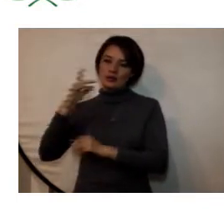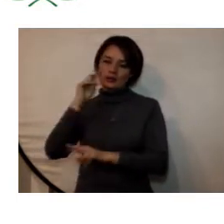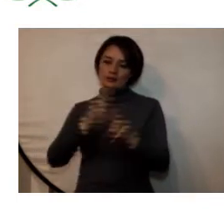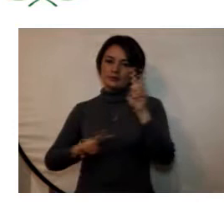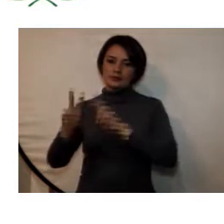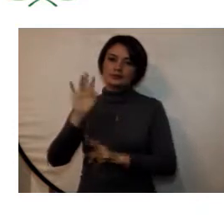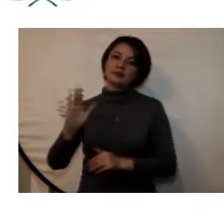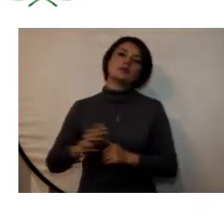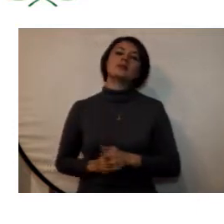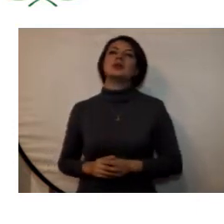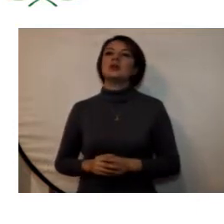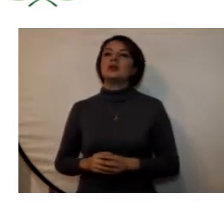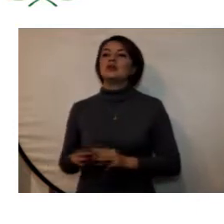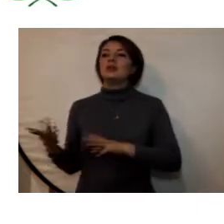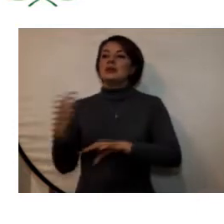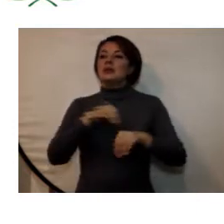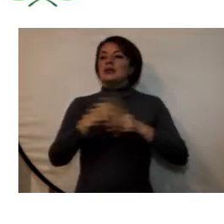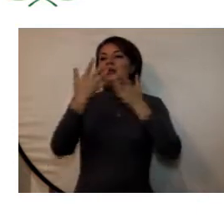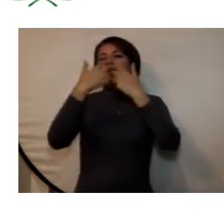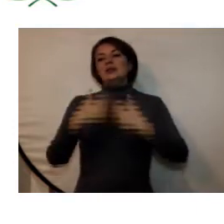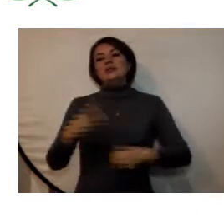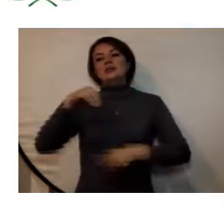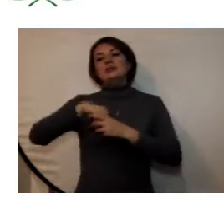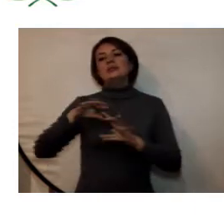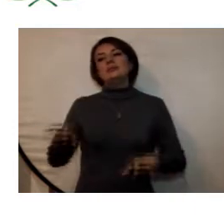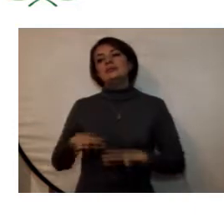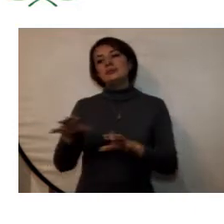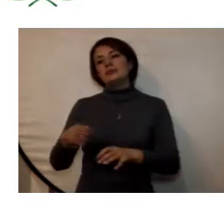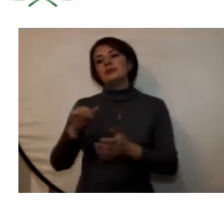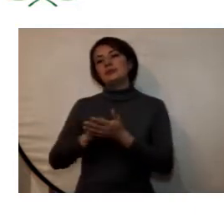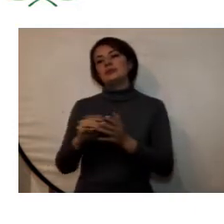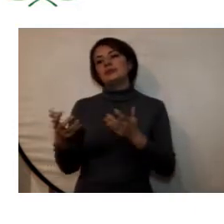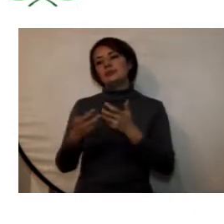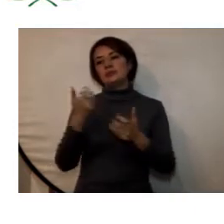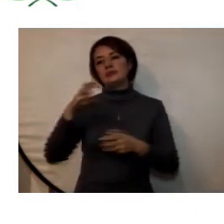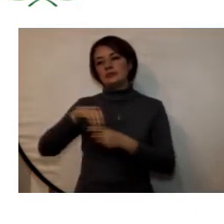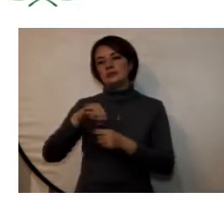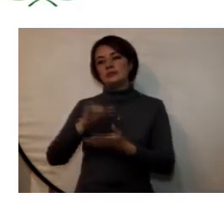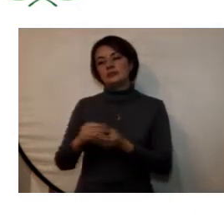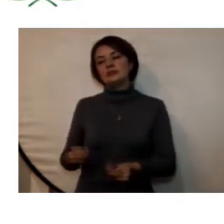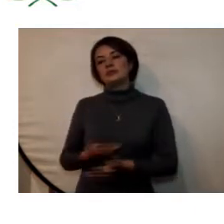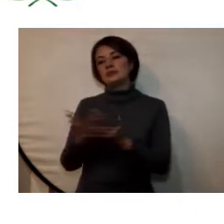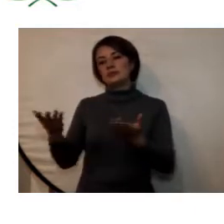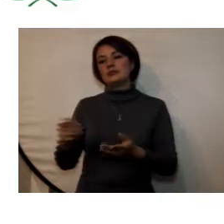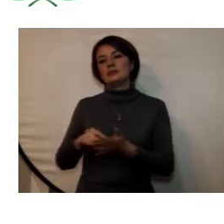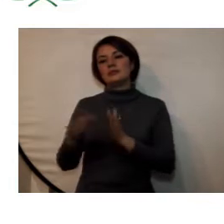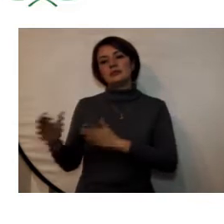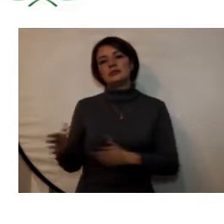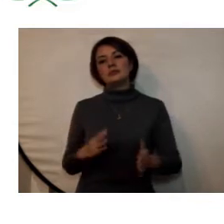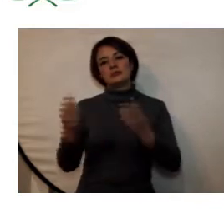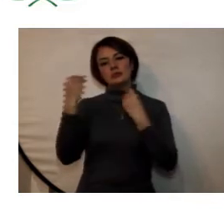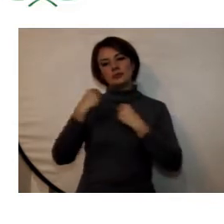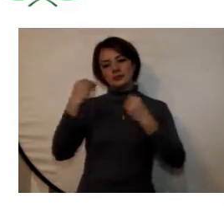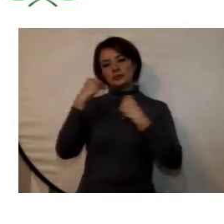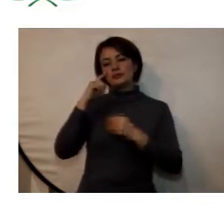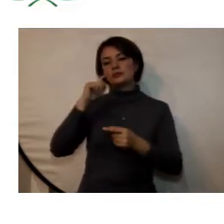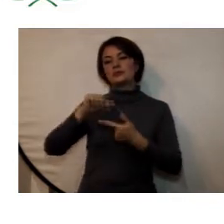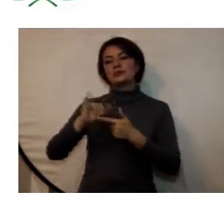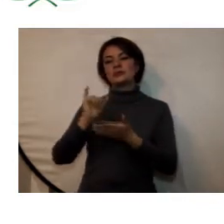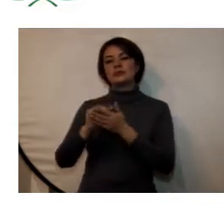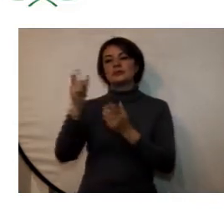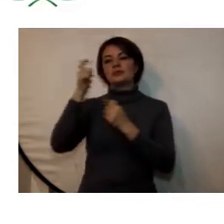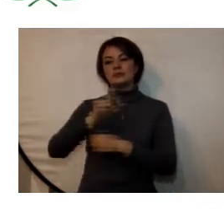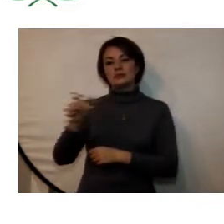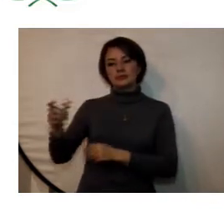hace parte de las funciones de extensión la actividad desarrollada desde el centro de sistemas donde se ofertaron y desarrollaron cursos de capacitación en extensión al